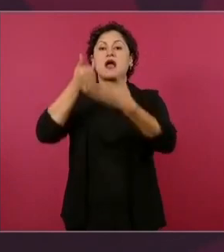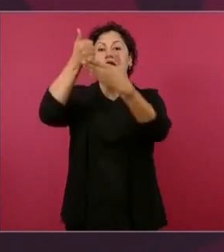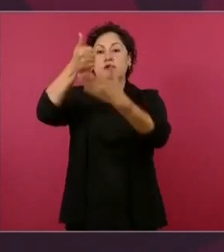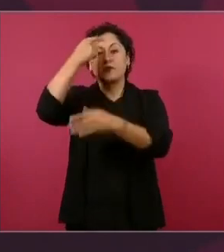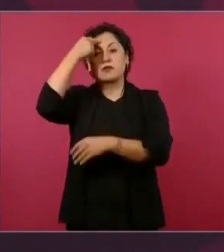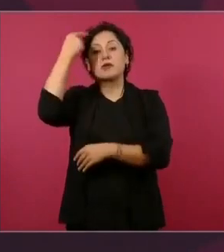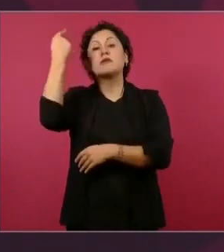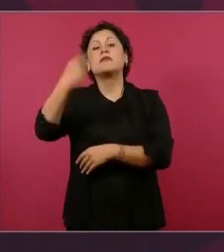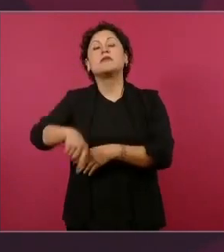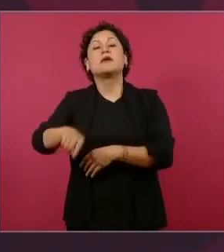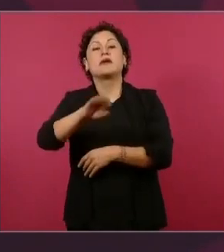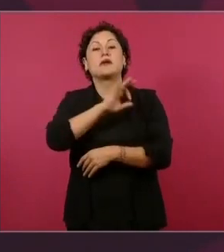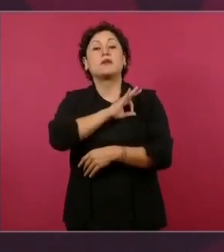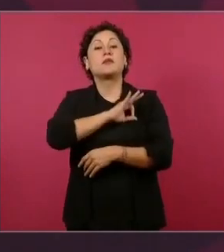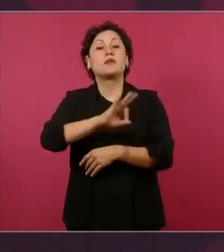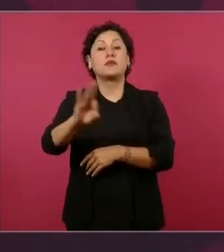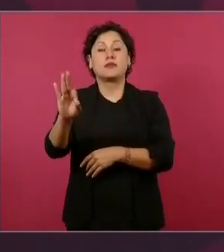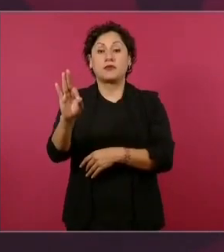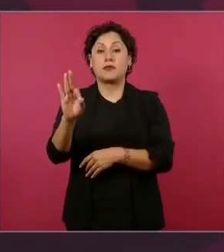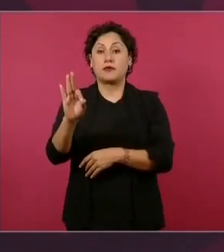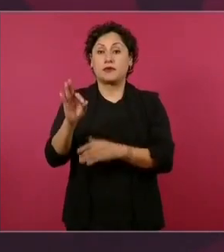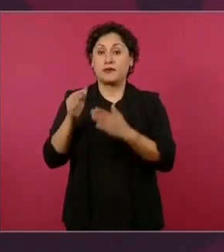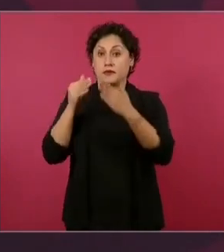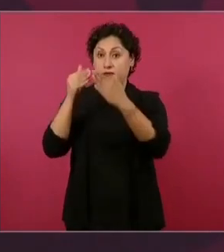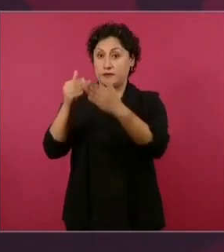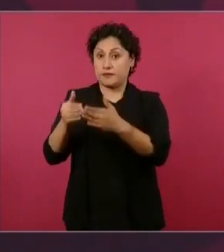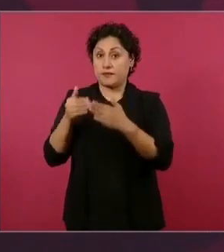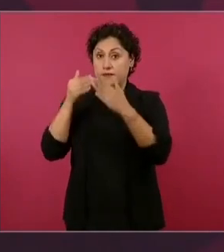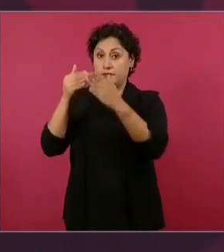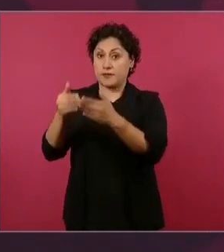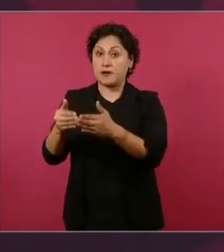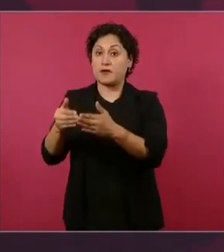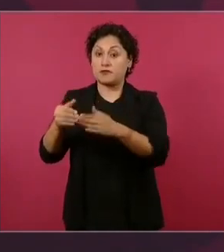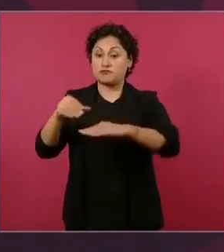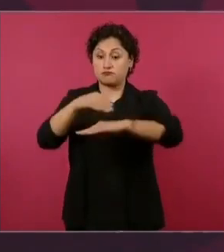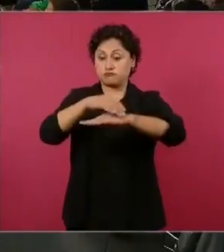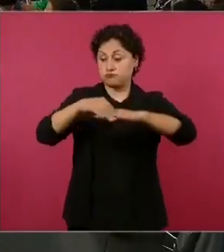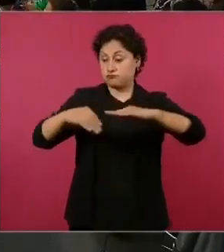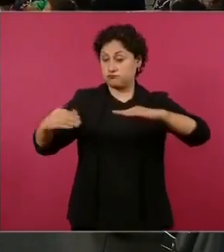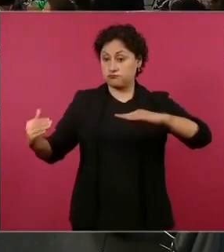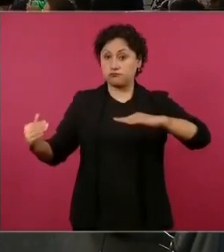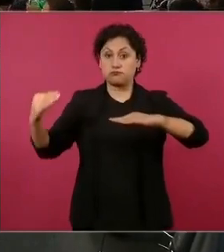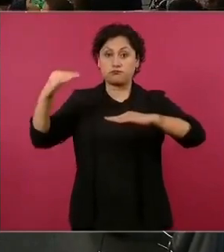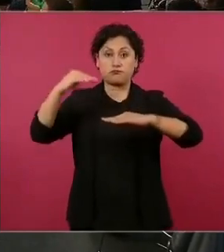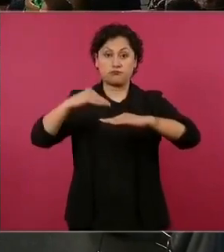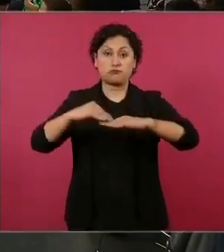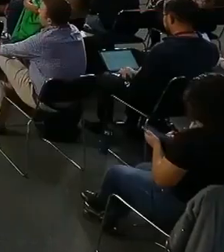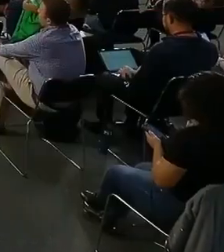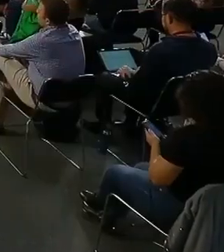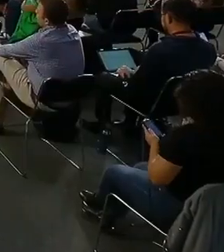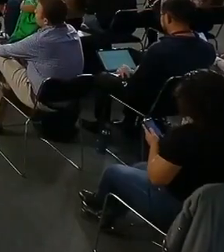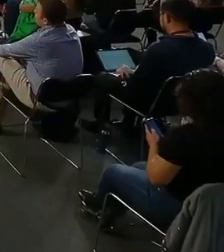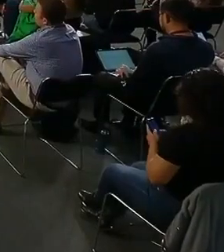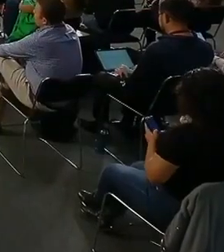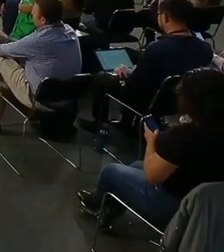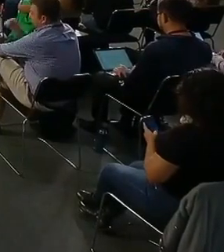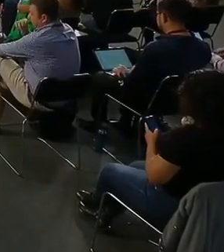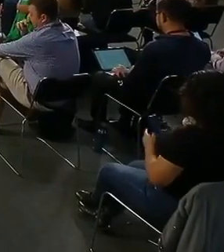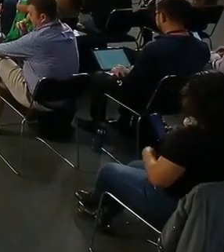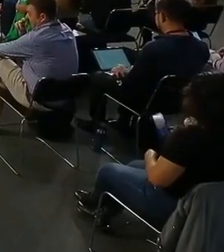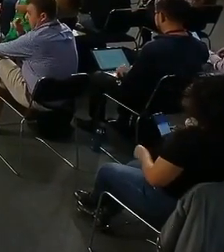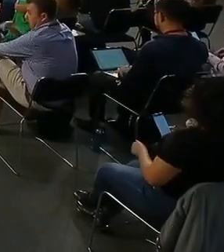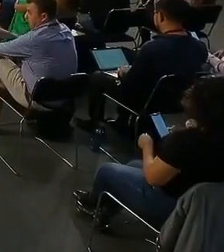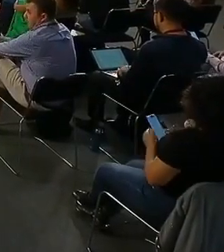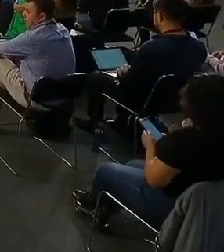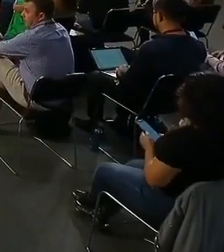permanentemente y ese puerto tiene un buen